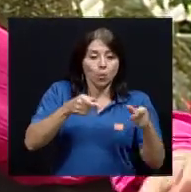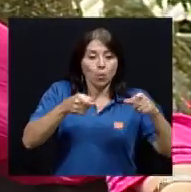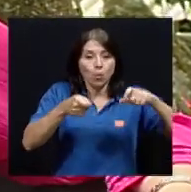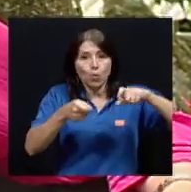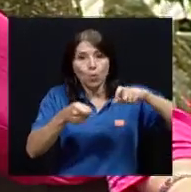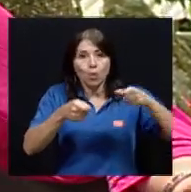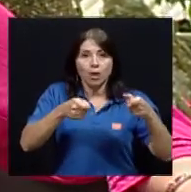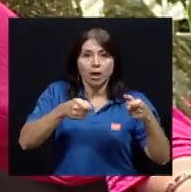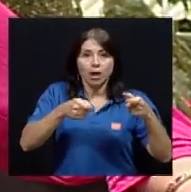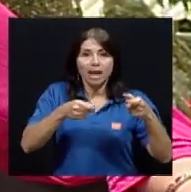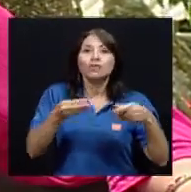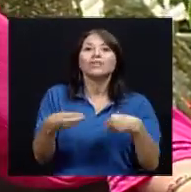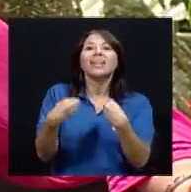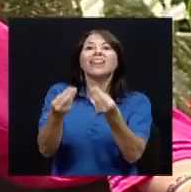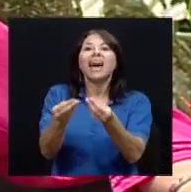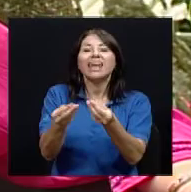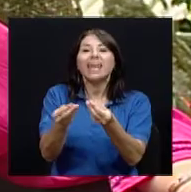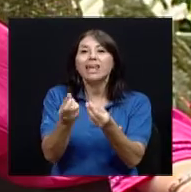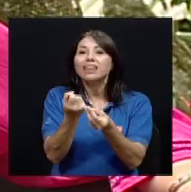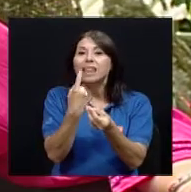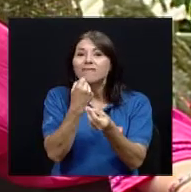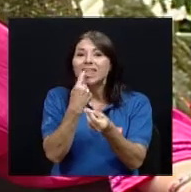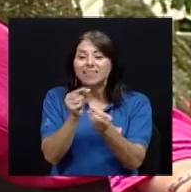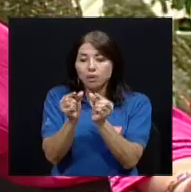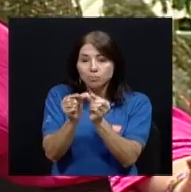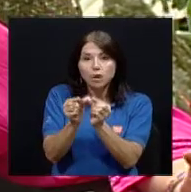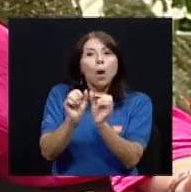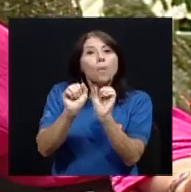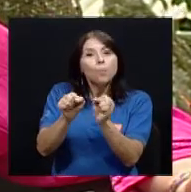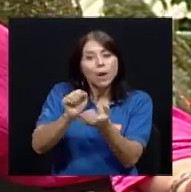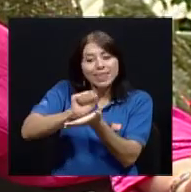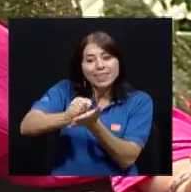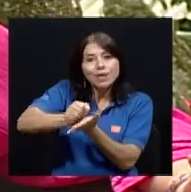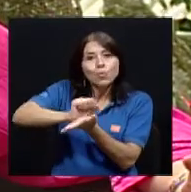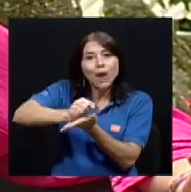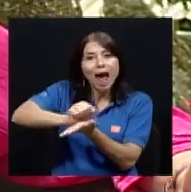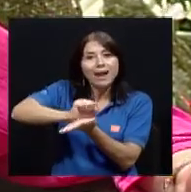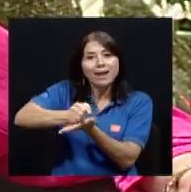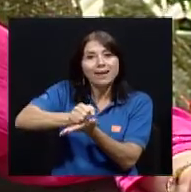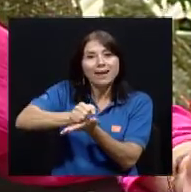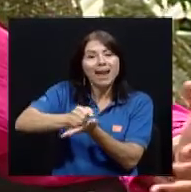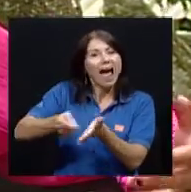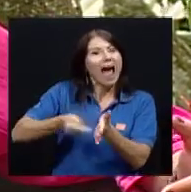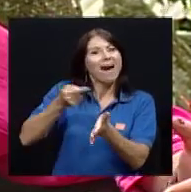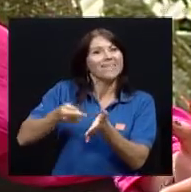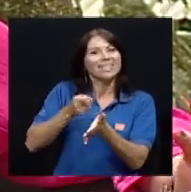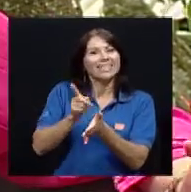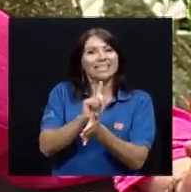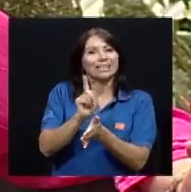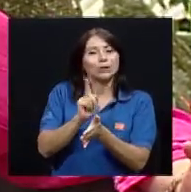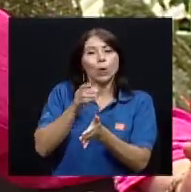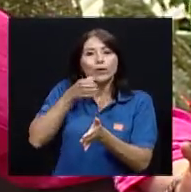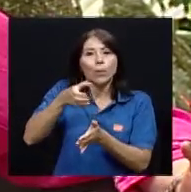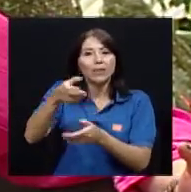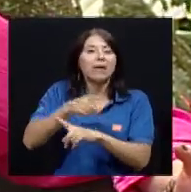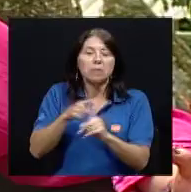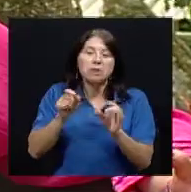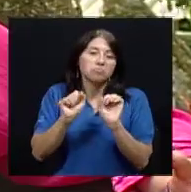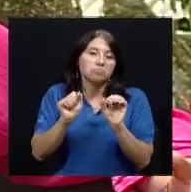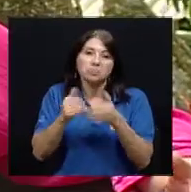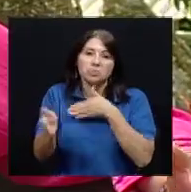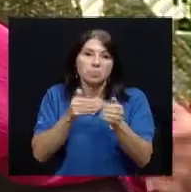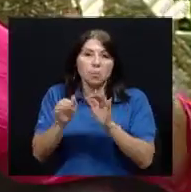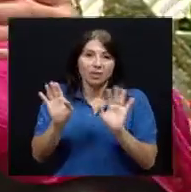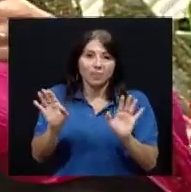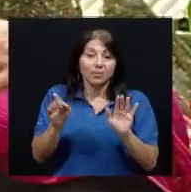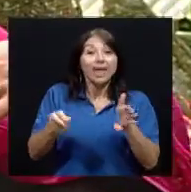tableta se puede triturar muchas veces no es lo que la casa farmacéutica recomienda pero de eso a que no se tome preferimos triturar o por